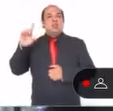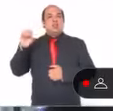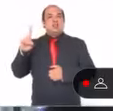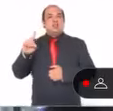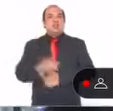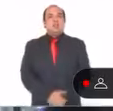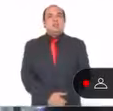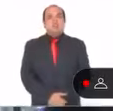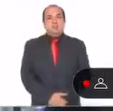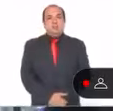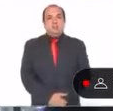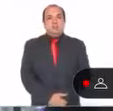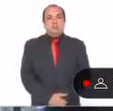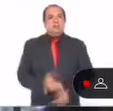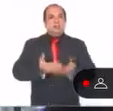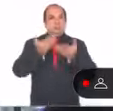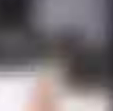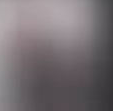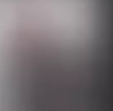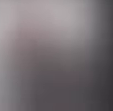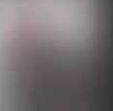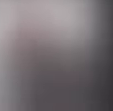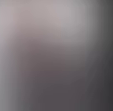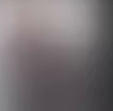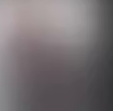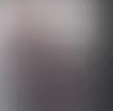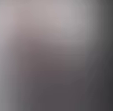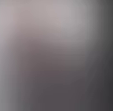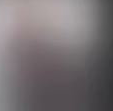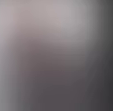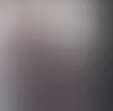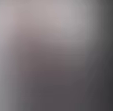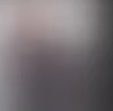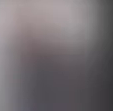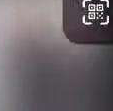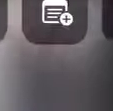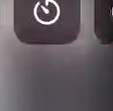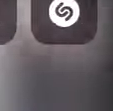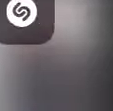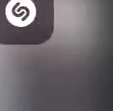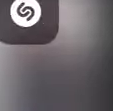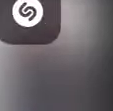Y a continuación, damas y caballeros, escuchemos con atención el mensaje que nos dirige el